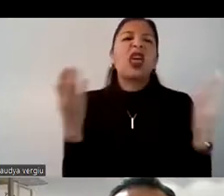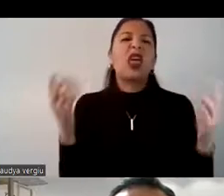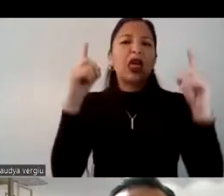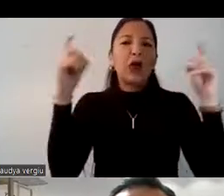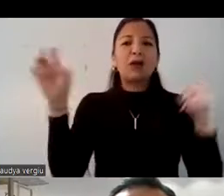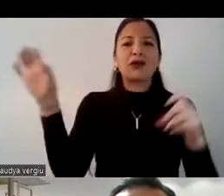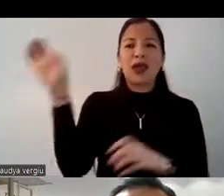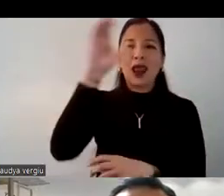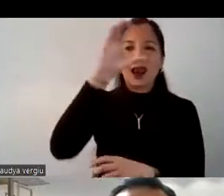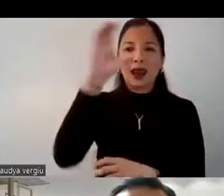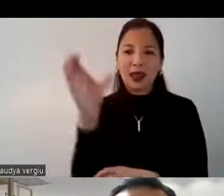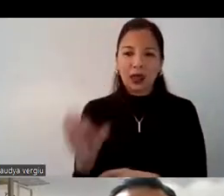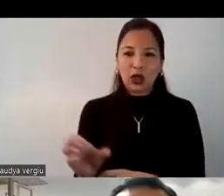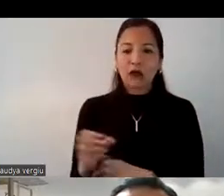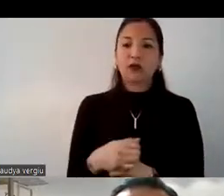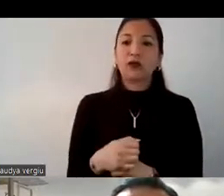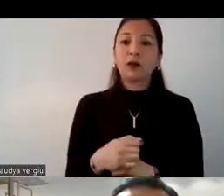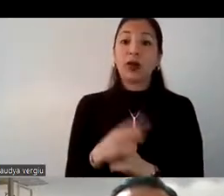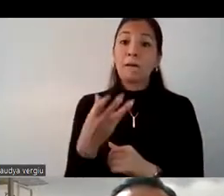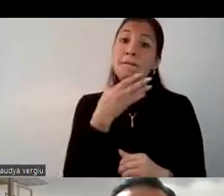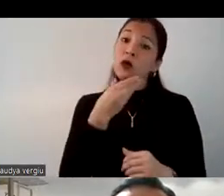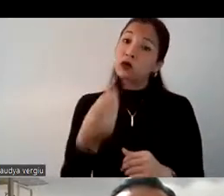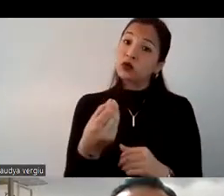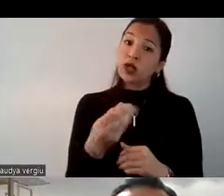la región. Yo quisiera comenzar